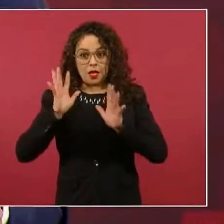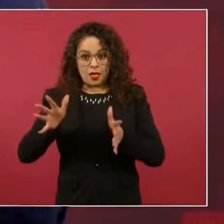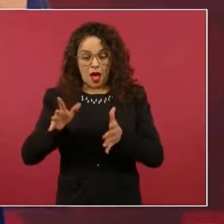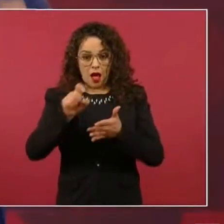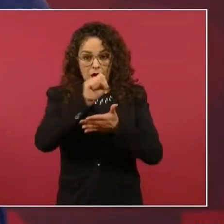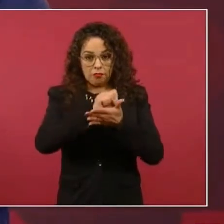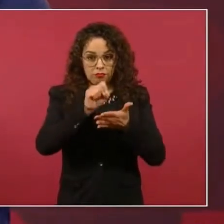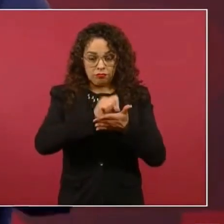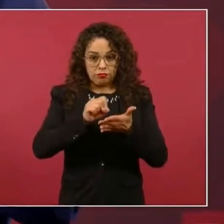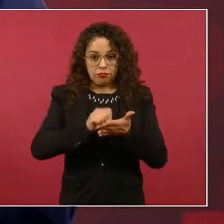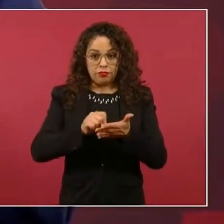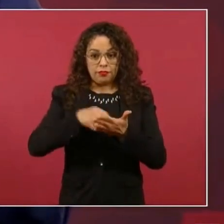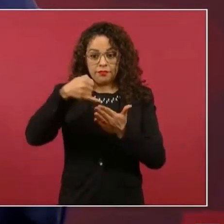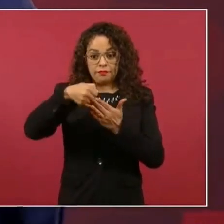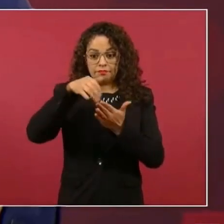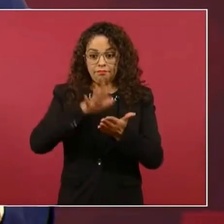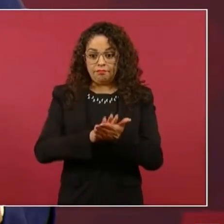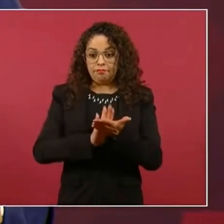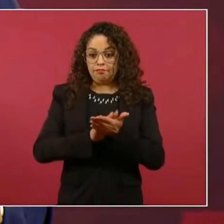pero si las facturaban